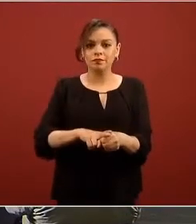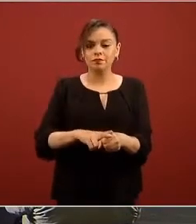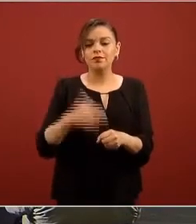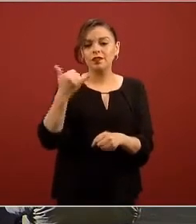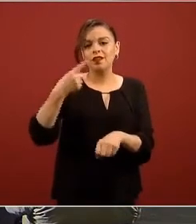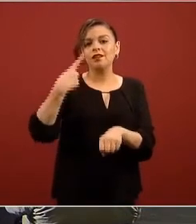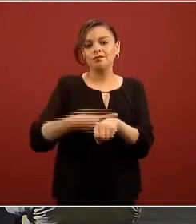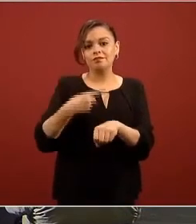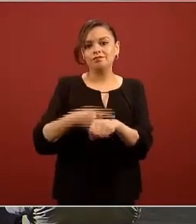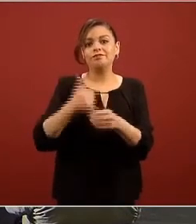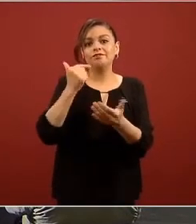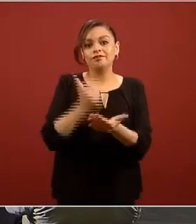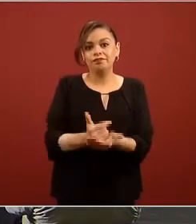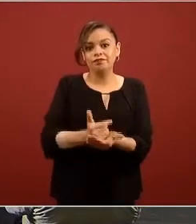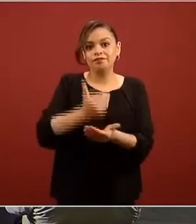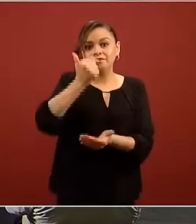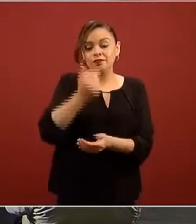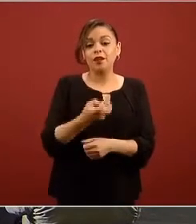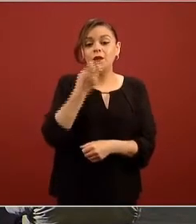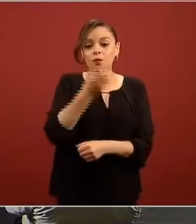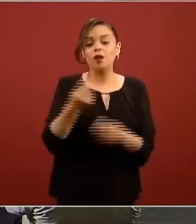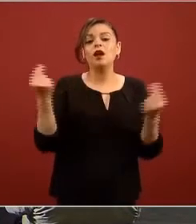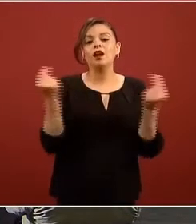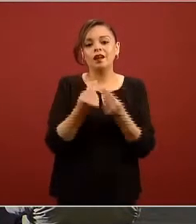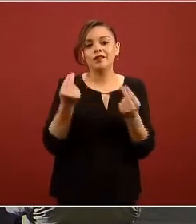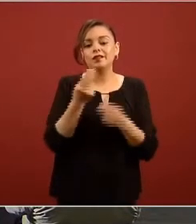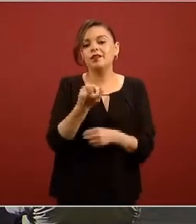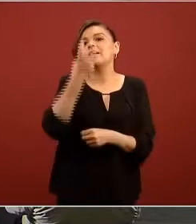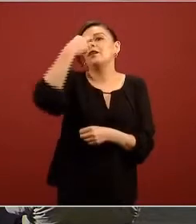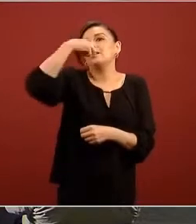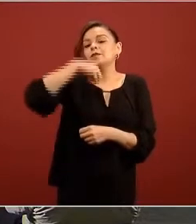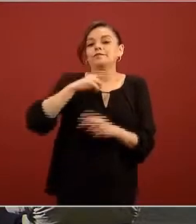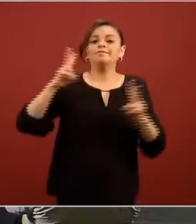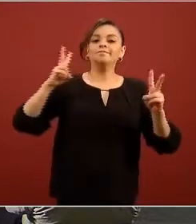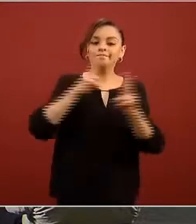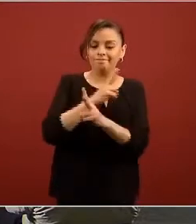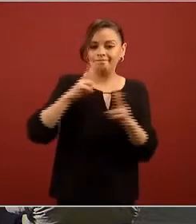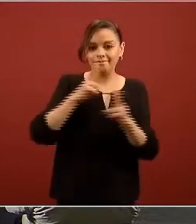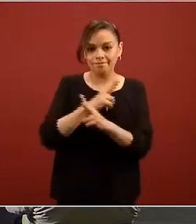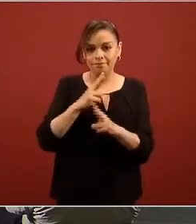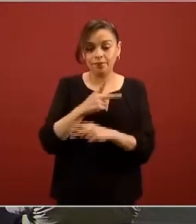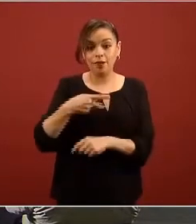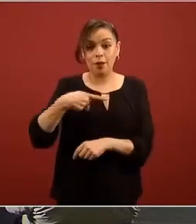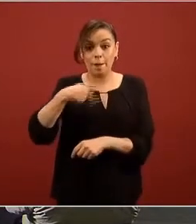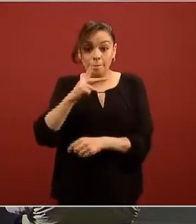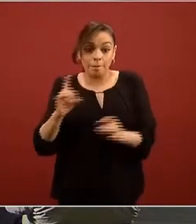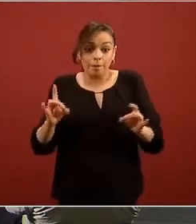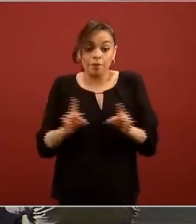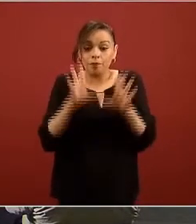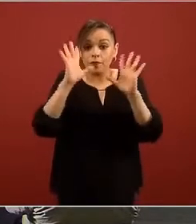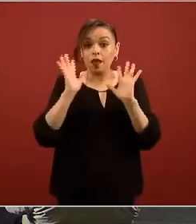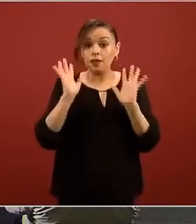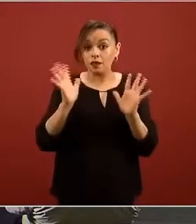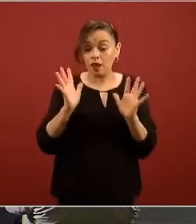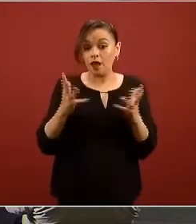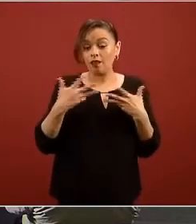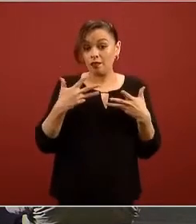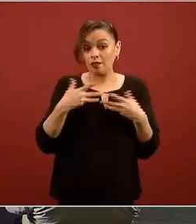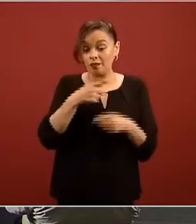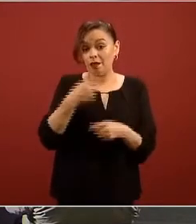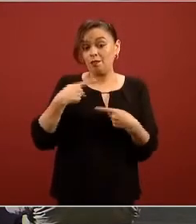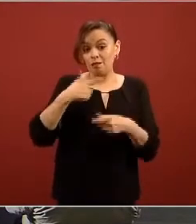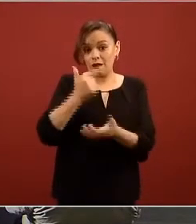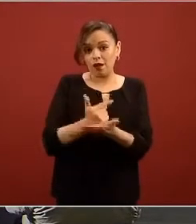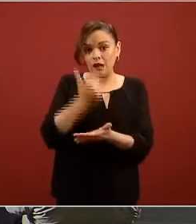necesiten estos ventiladores pero con el afán de tenerlos listos en caso de que sean necesarios se designó por los